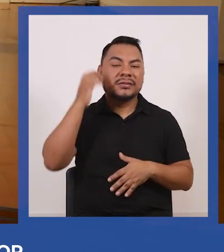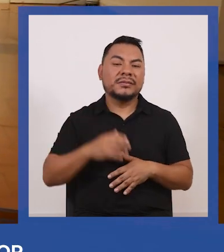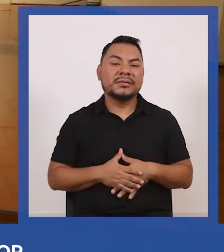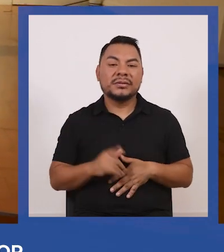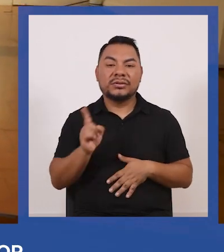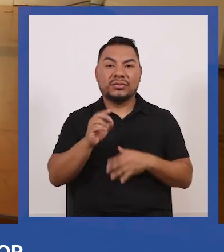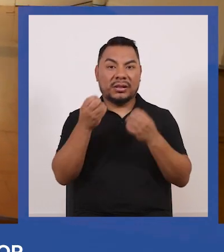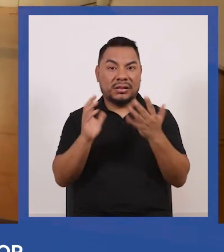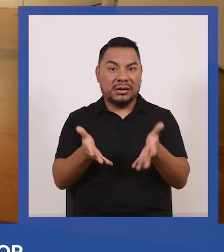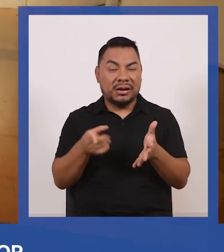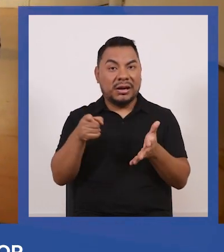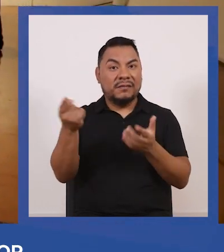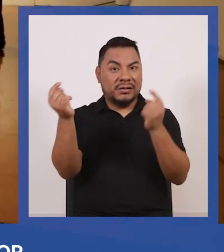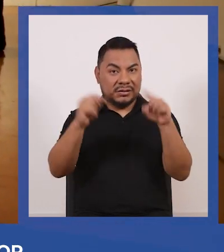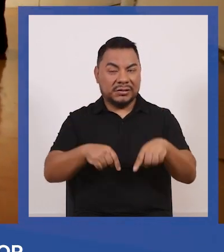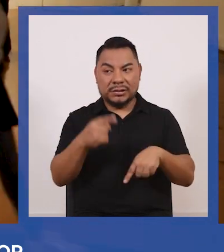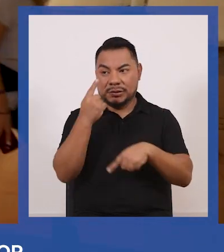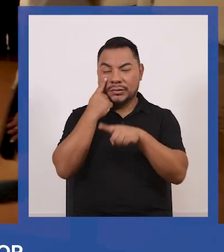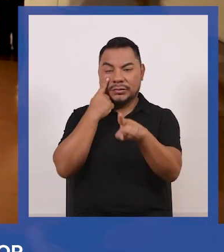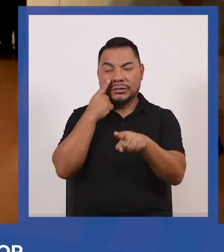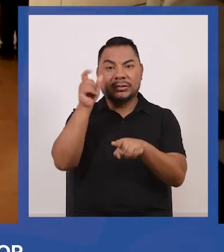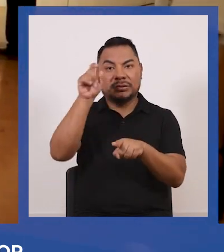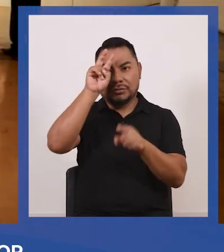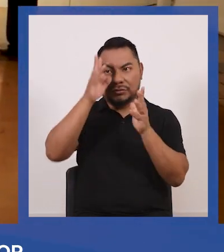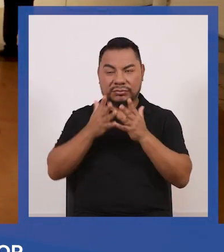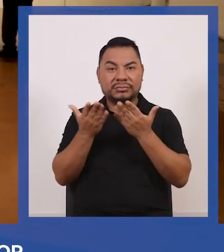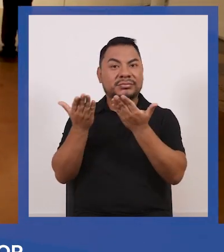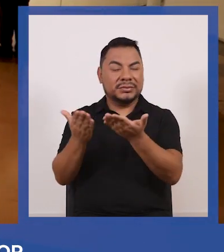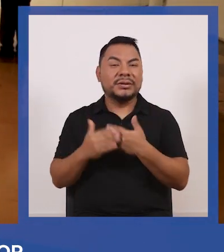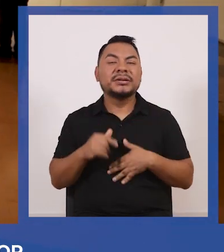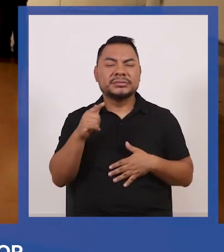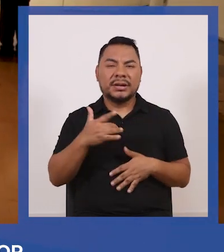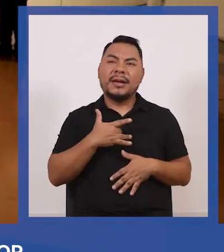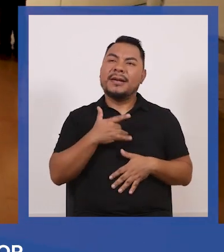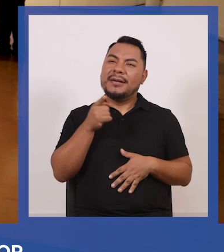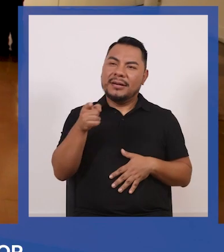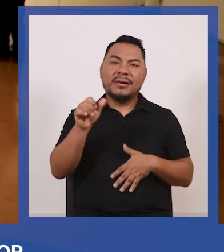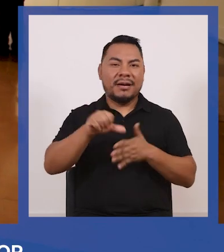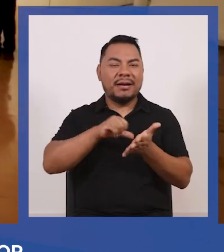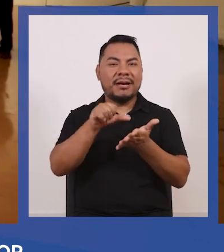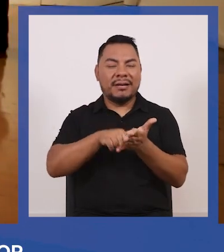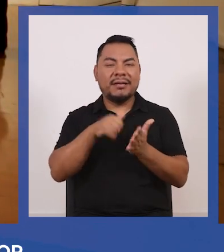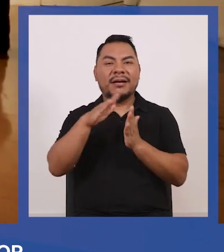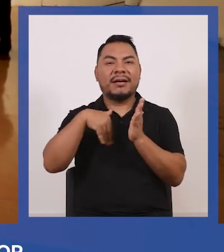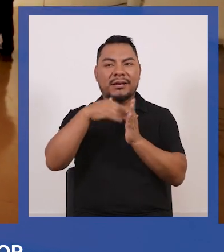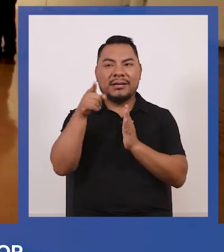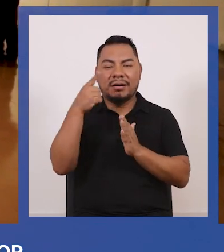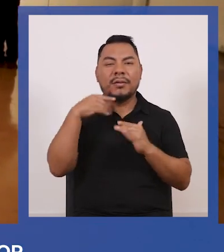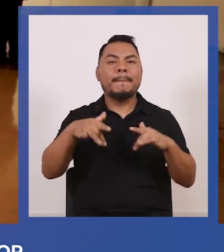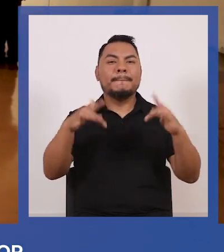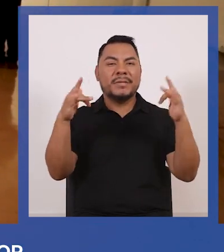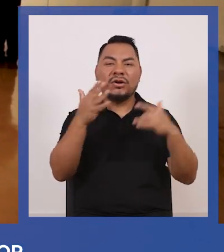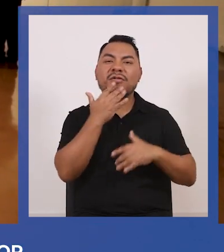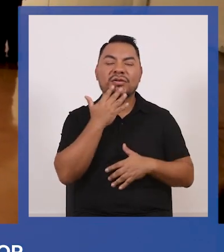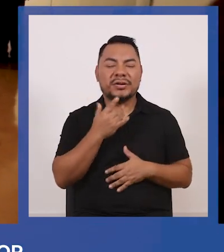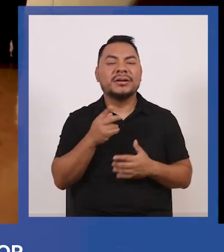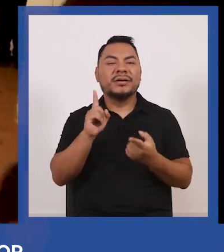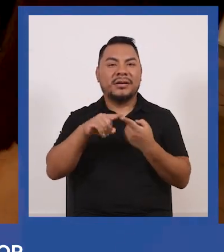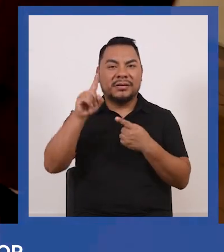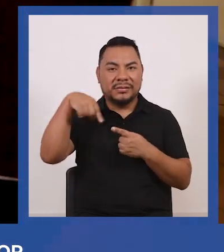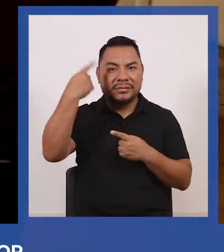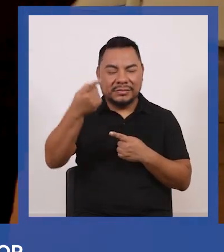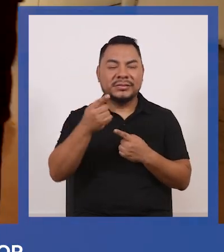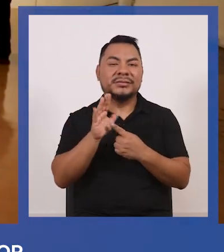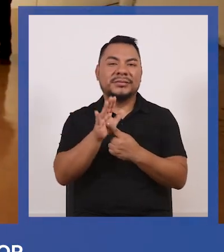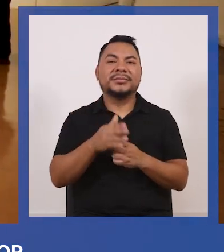no dejen de venir de conocer a este gran peruano y sensibilizarnos con su arte con el arte del mago del color nos vemos en una